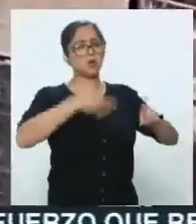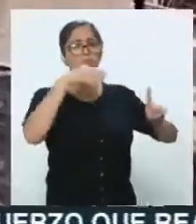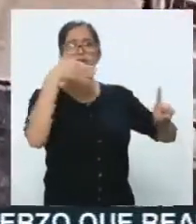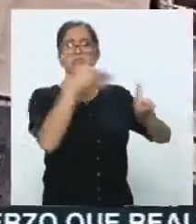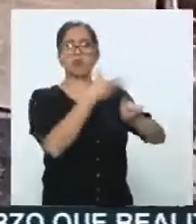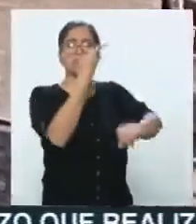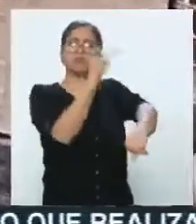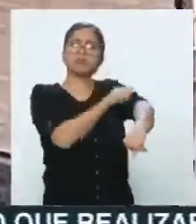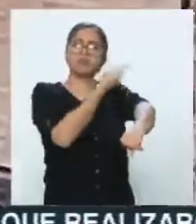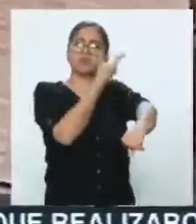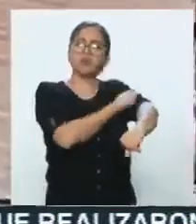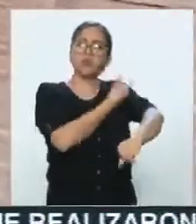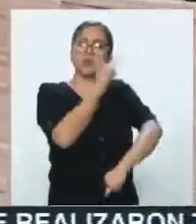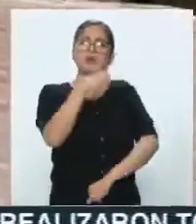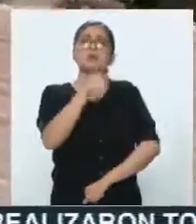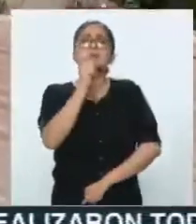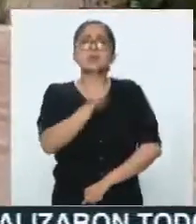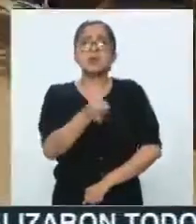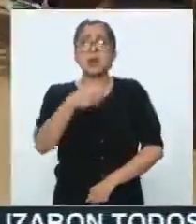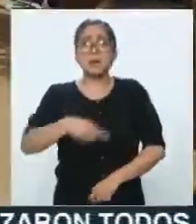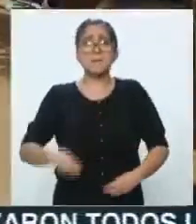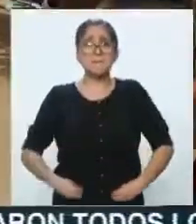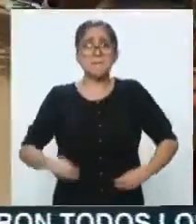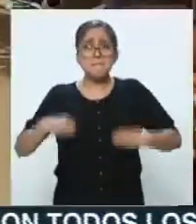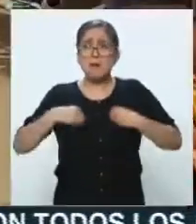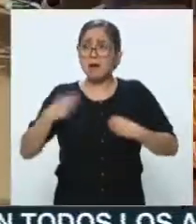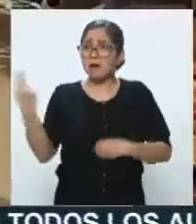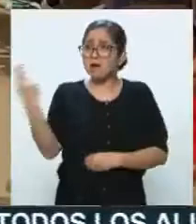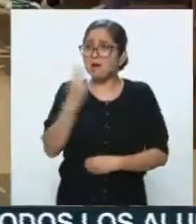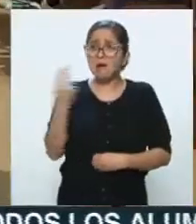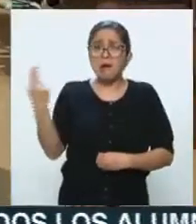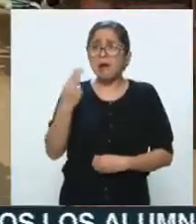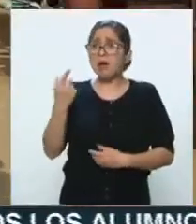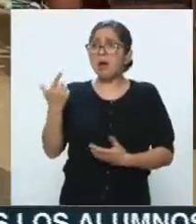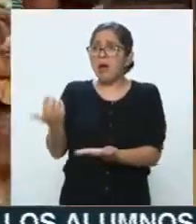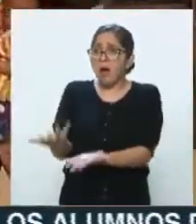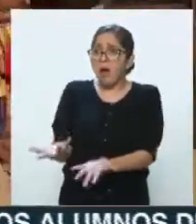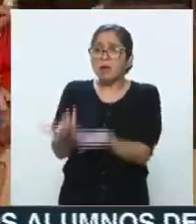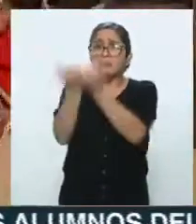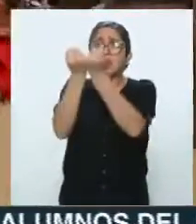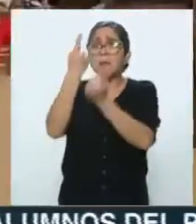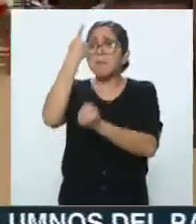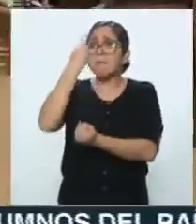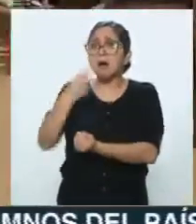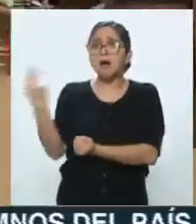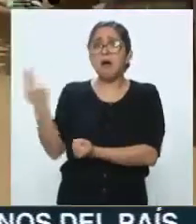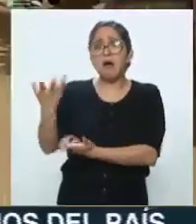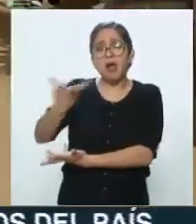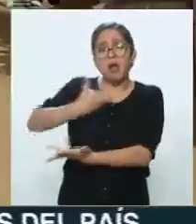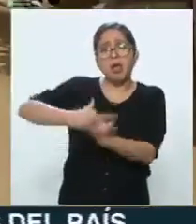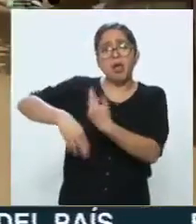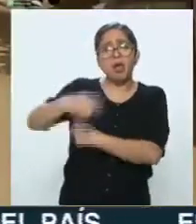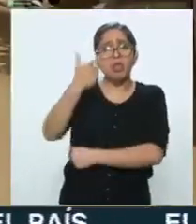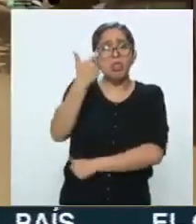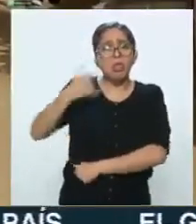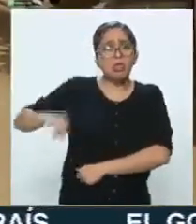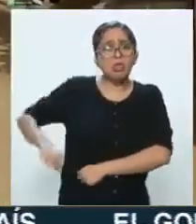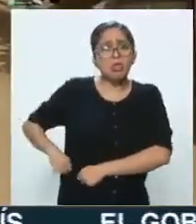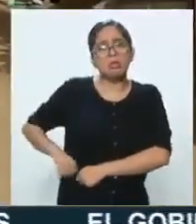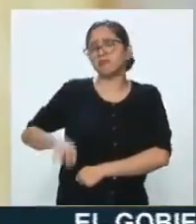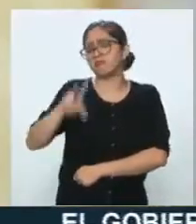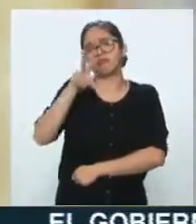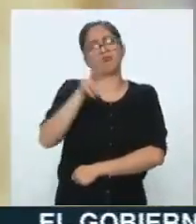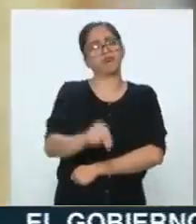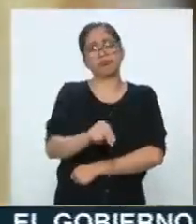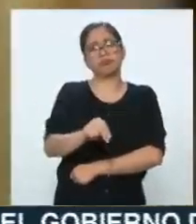de la vida no puede ser motivo de lucro y solo para los países o las personas con los recursos económicos para pagar